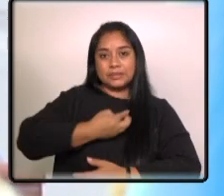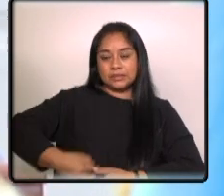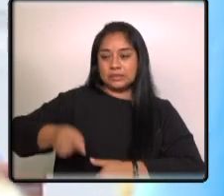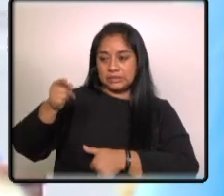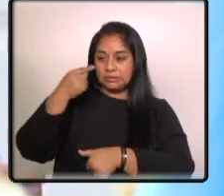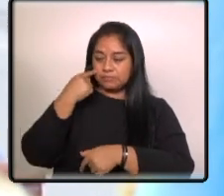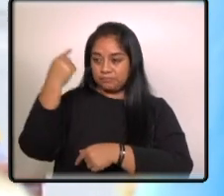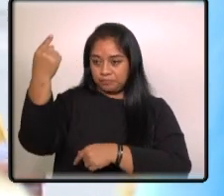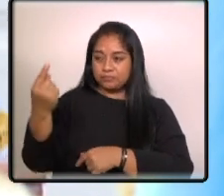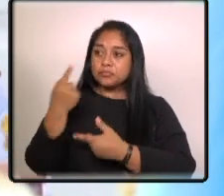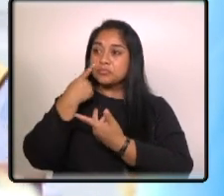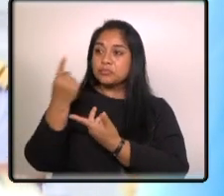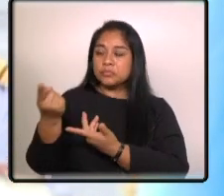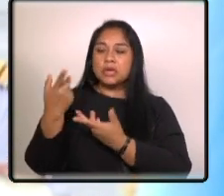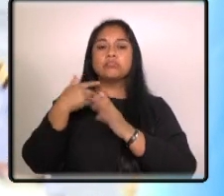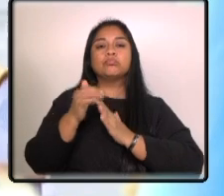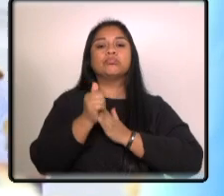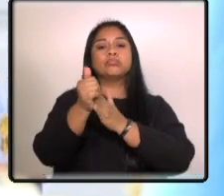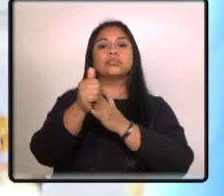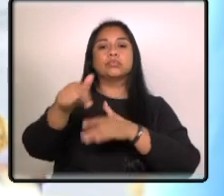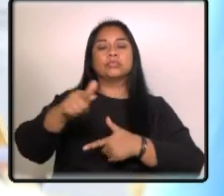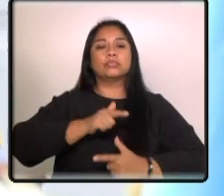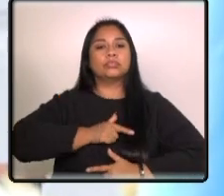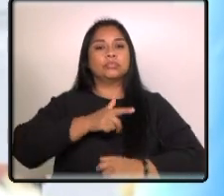conducir al ejército de guatemala